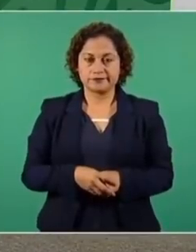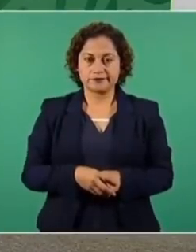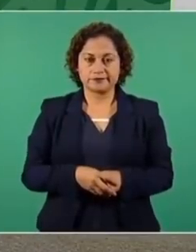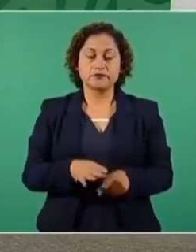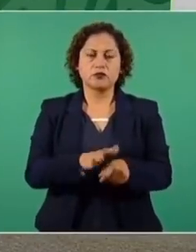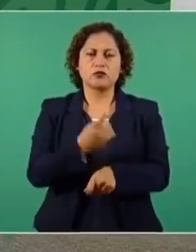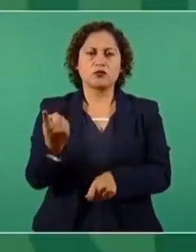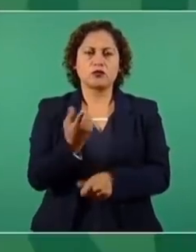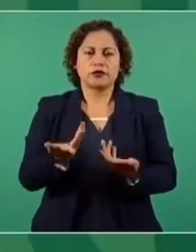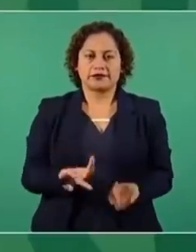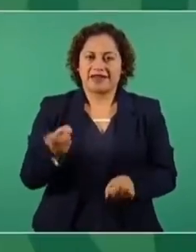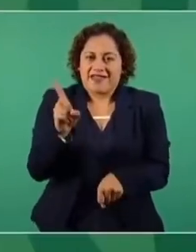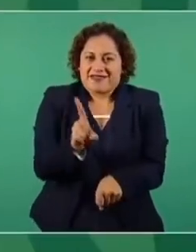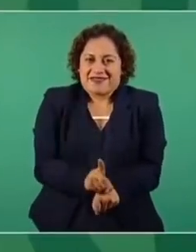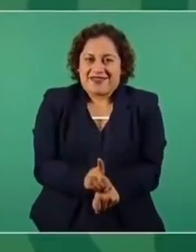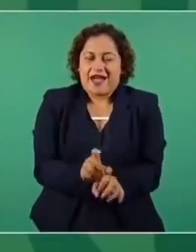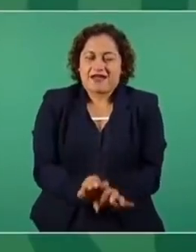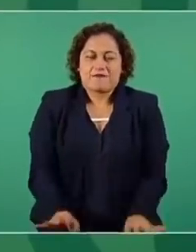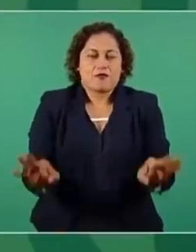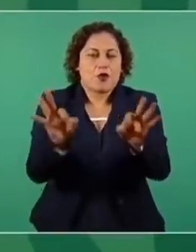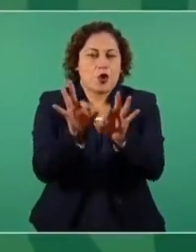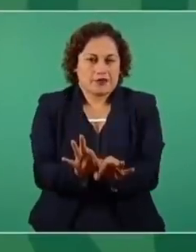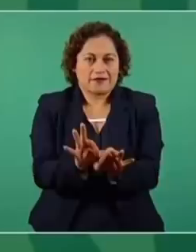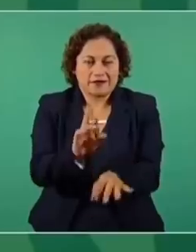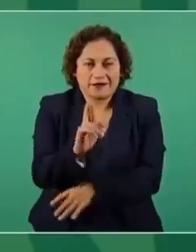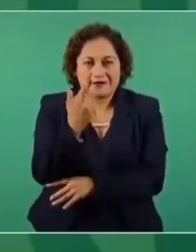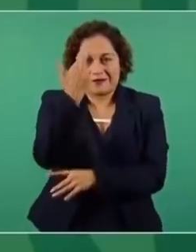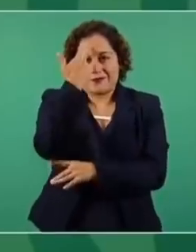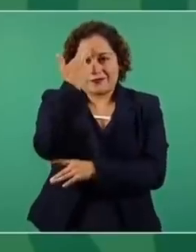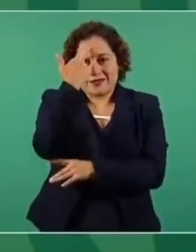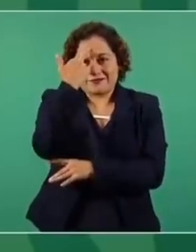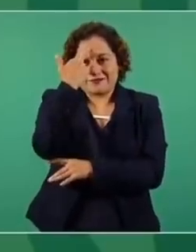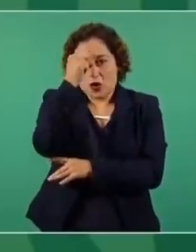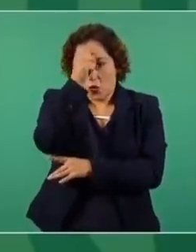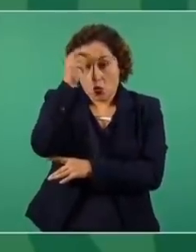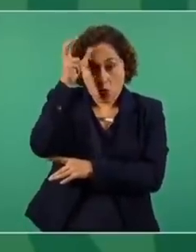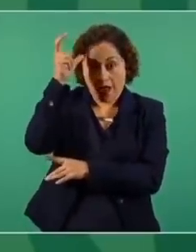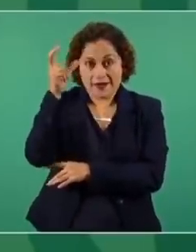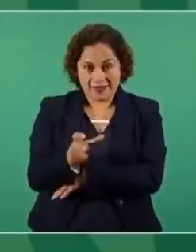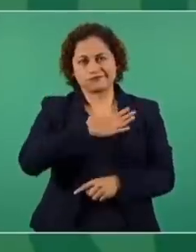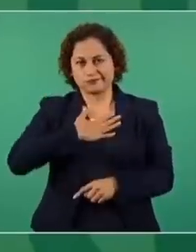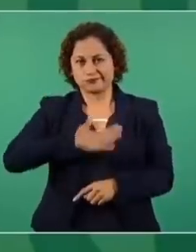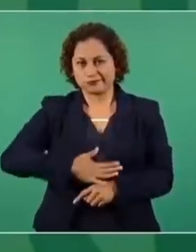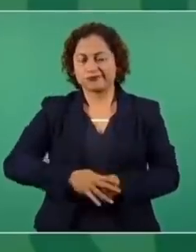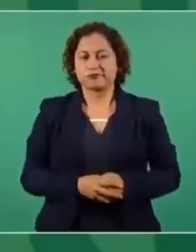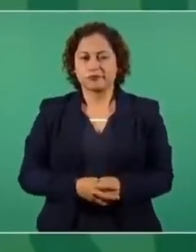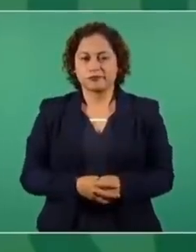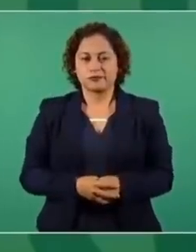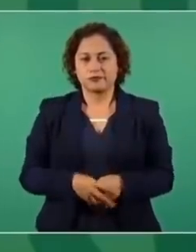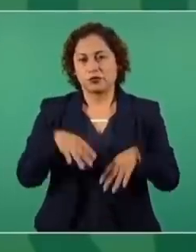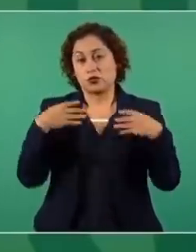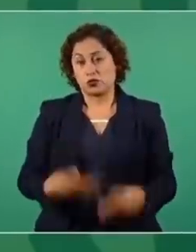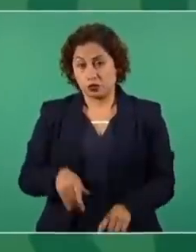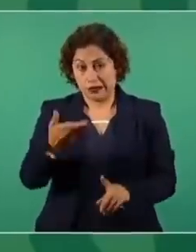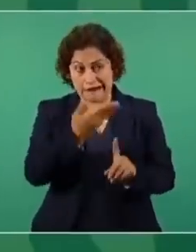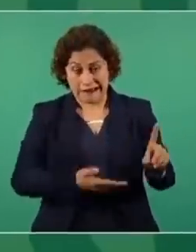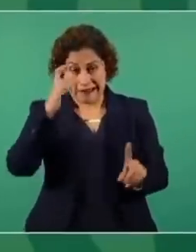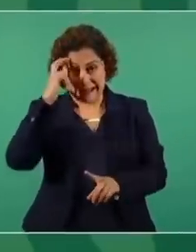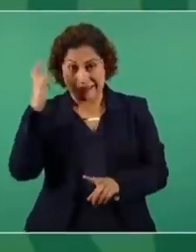grandioso de cómo el cura Hidalgo da ese grito de libertad. Era un cura